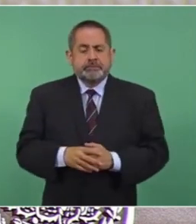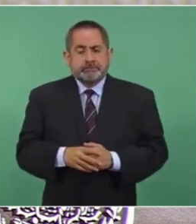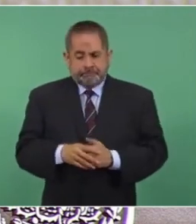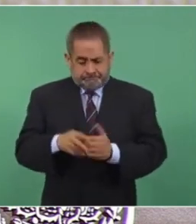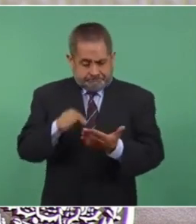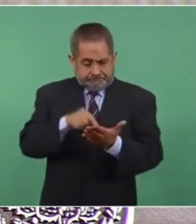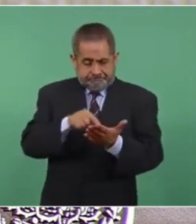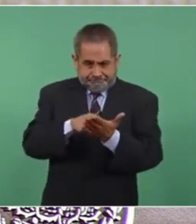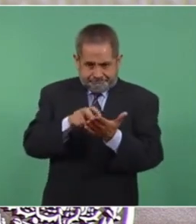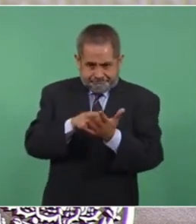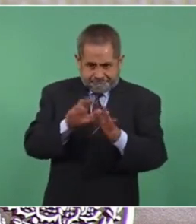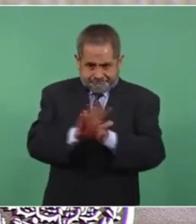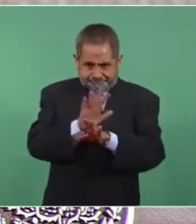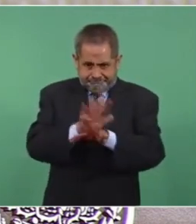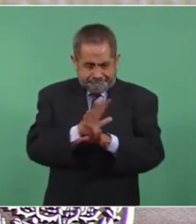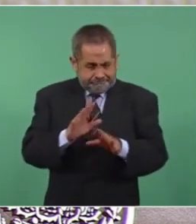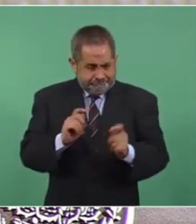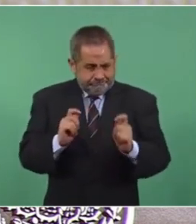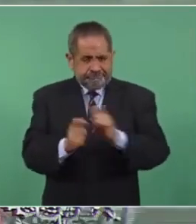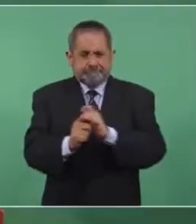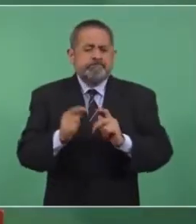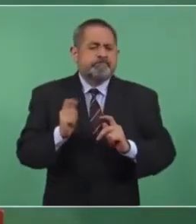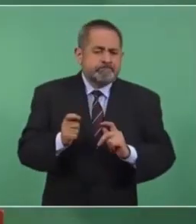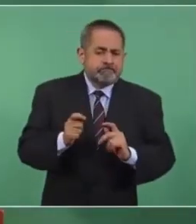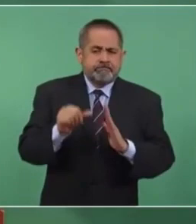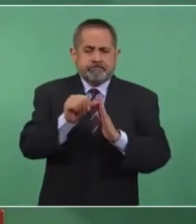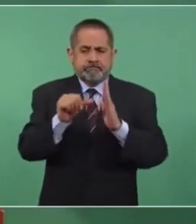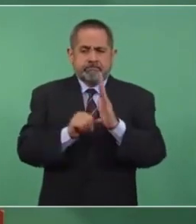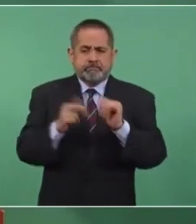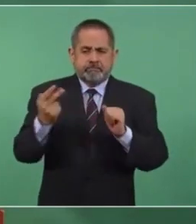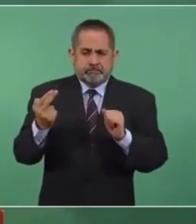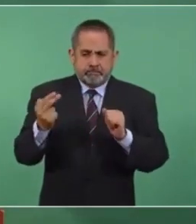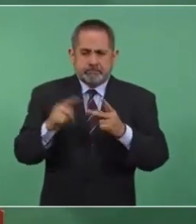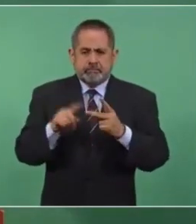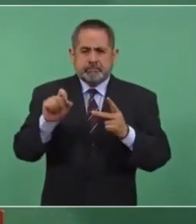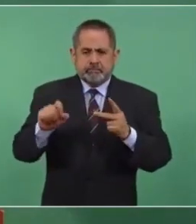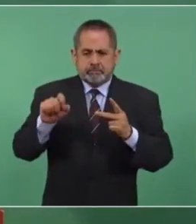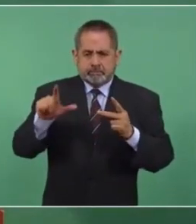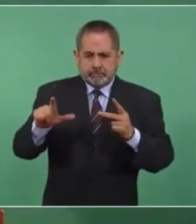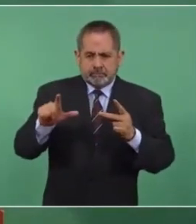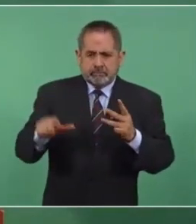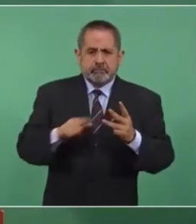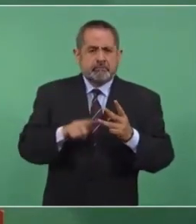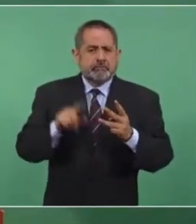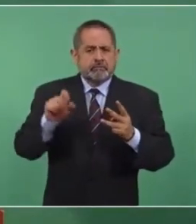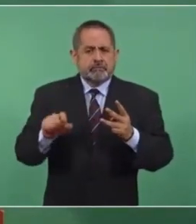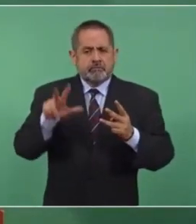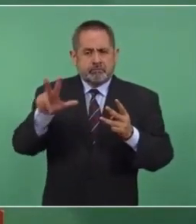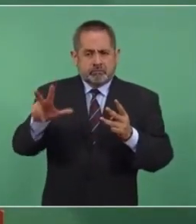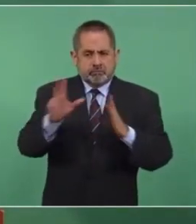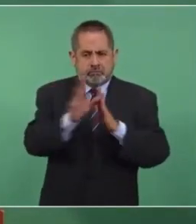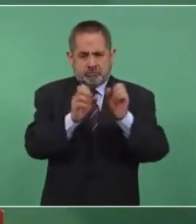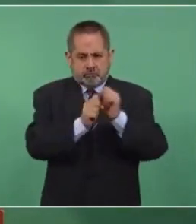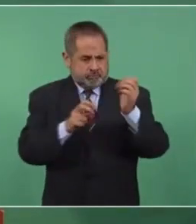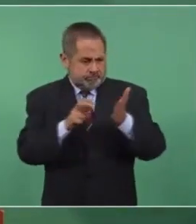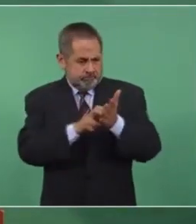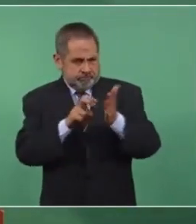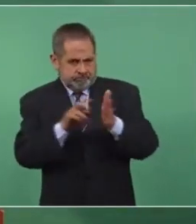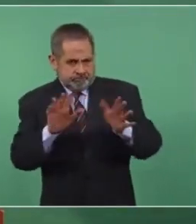modificación a los artículos 25, 27 y 28 constitucional.